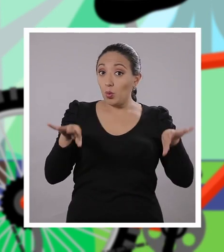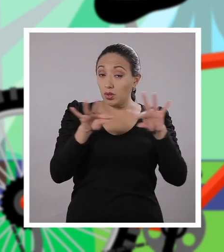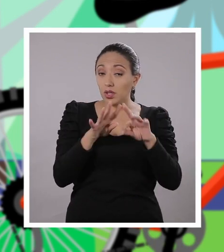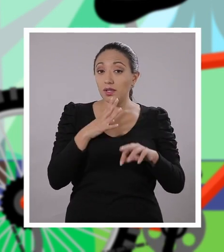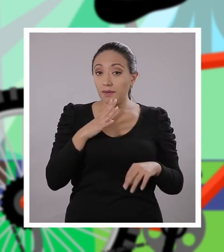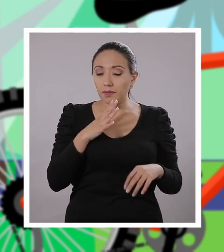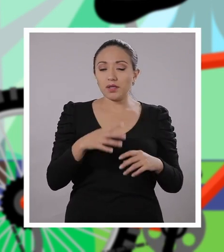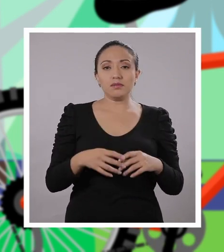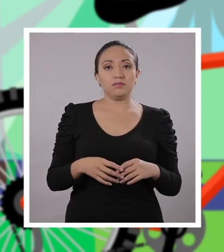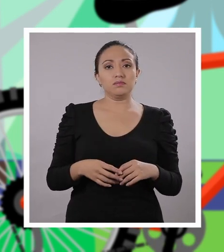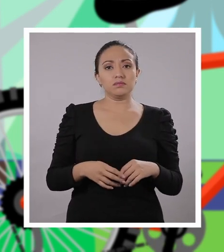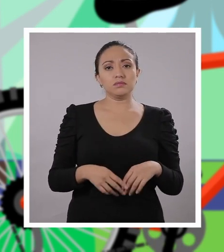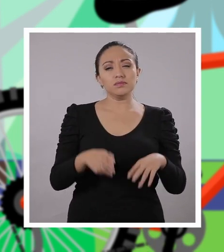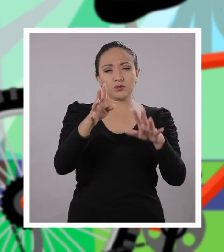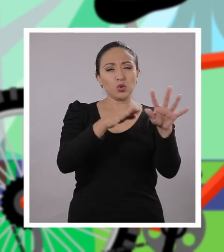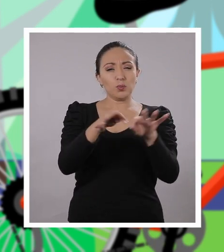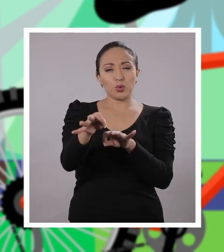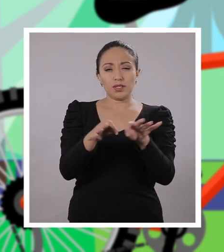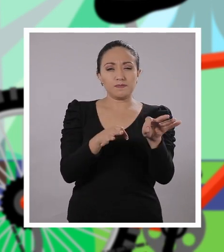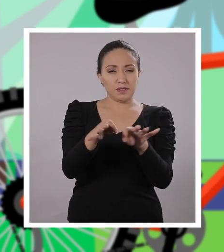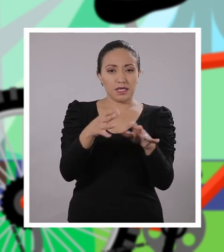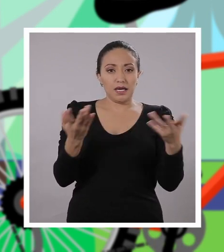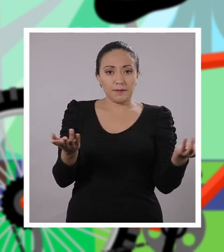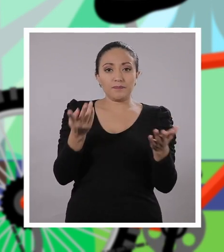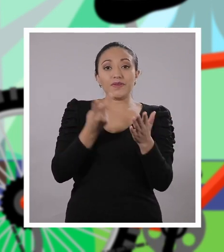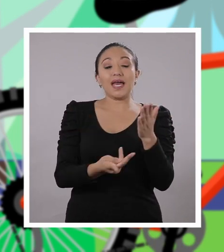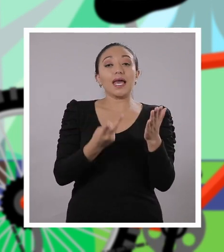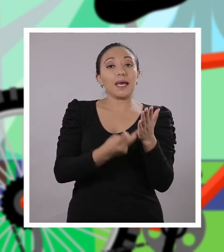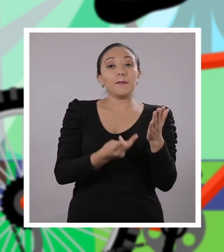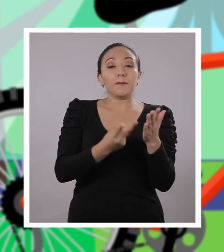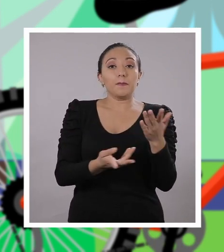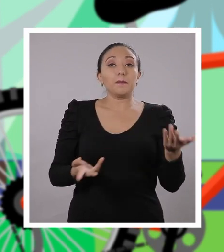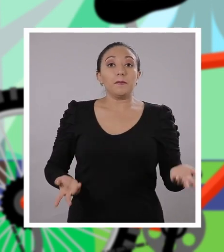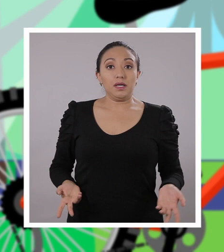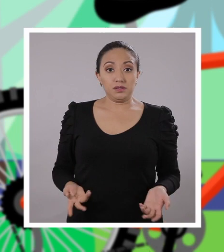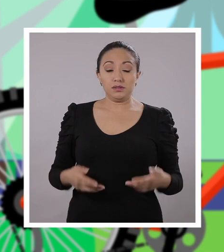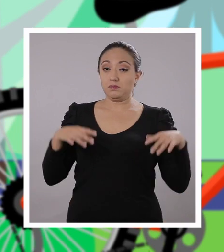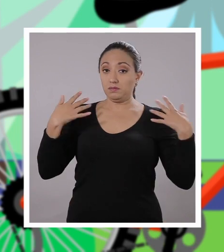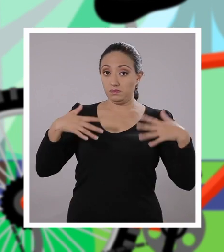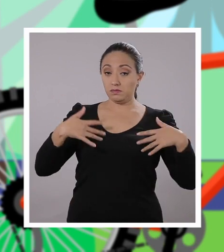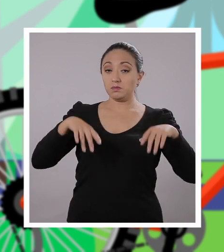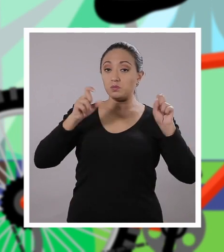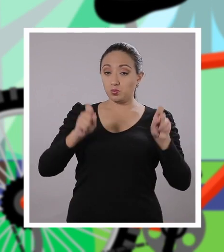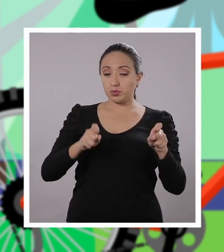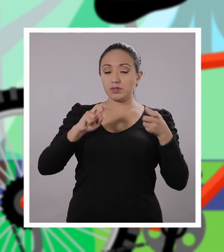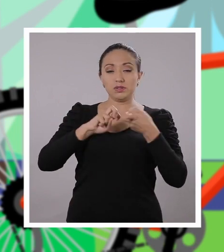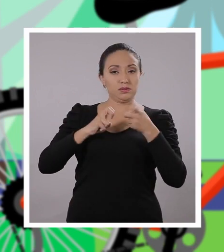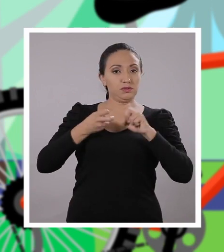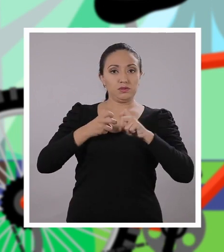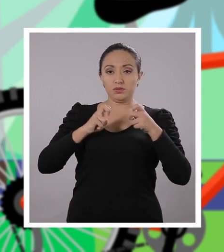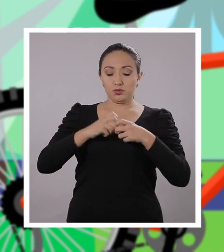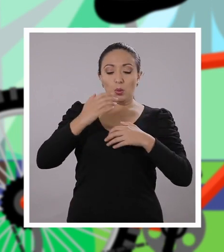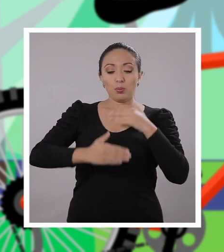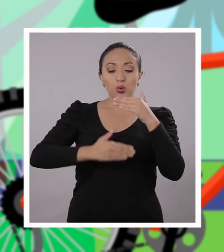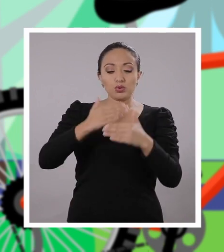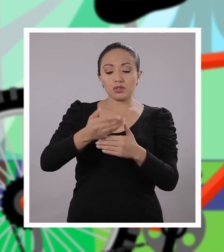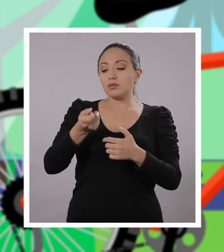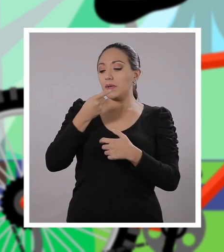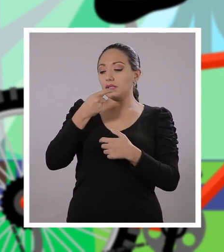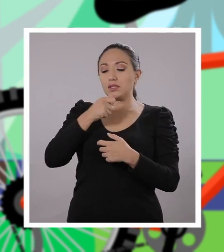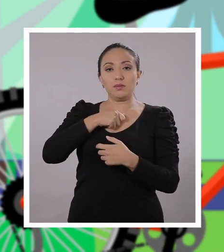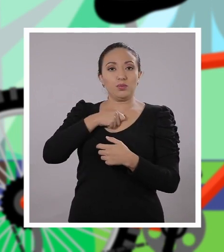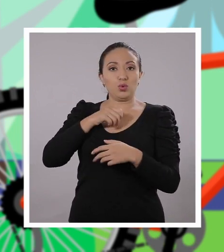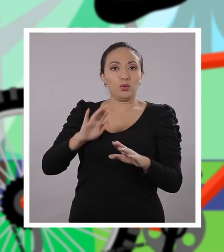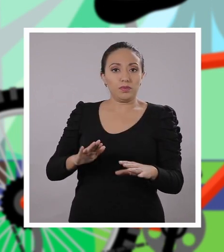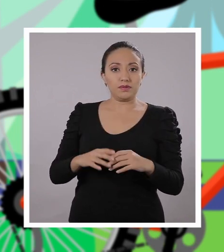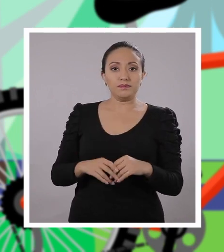hablar de este tema, porque quiero explicarles los posibles eventos adversos que puede generar un proceso de